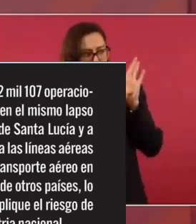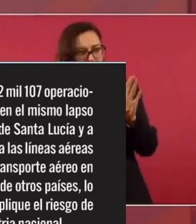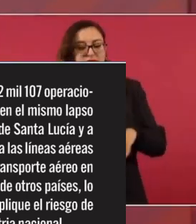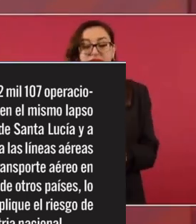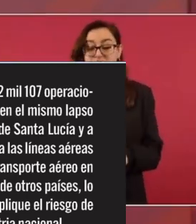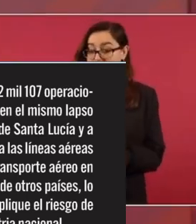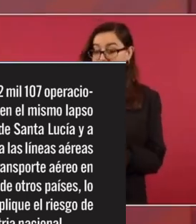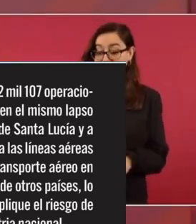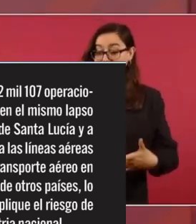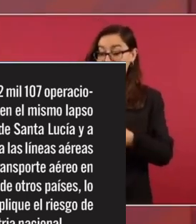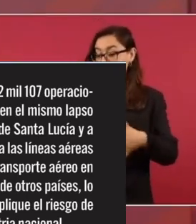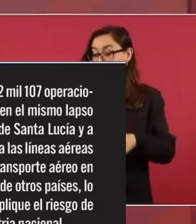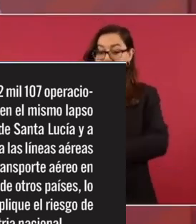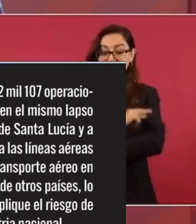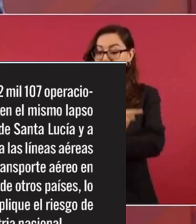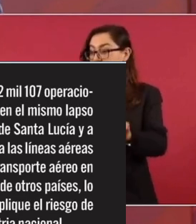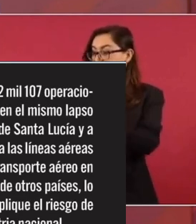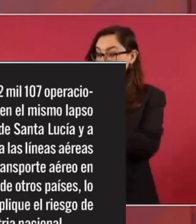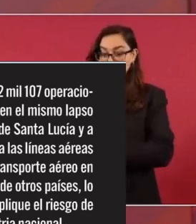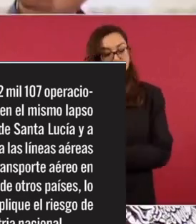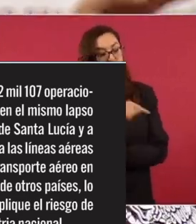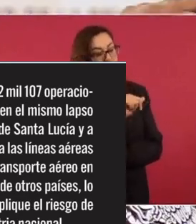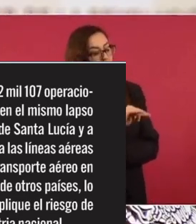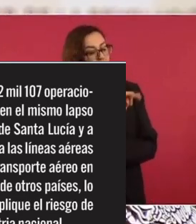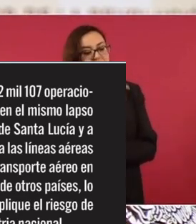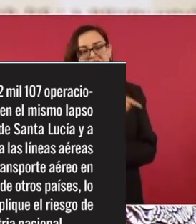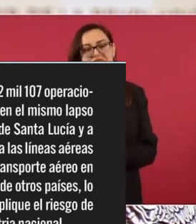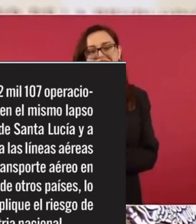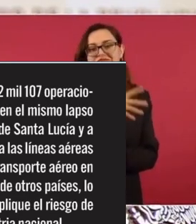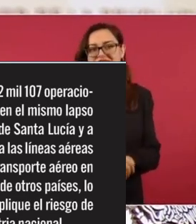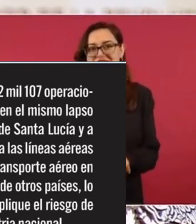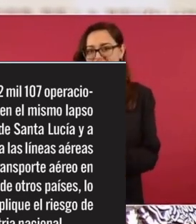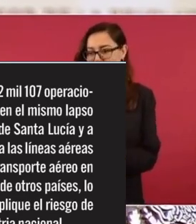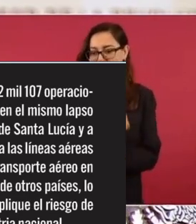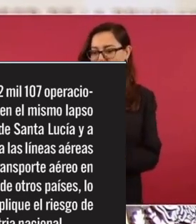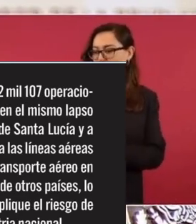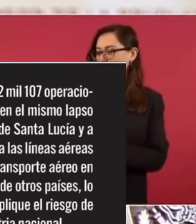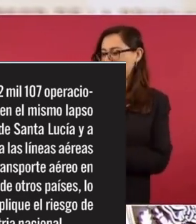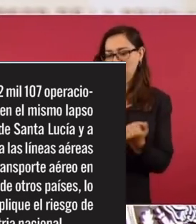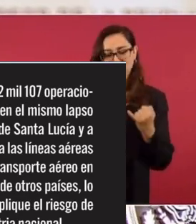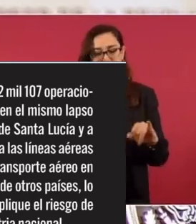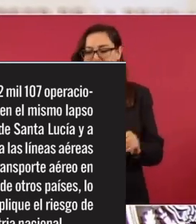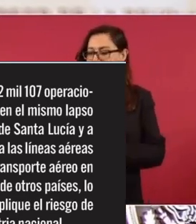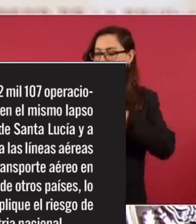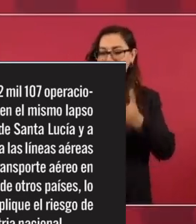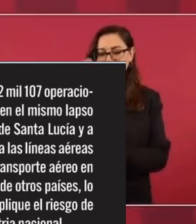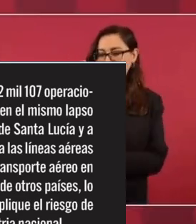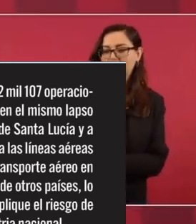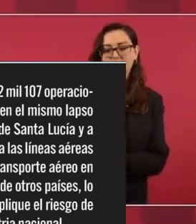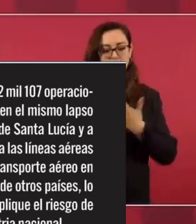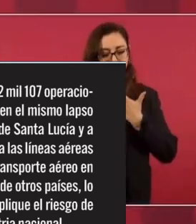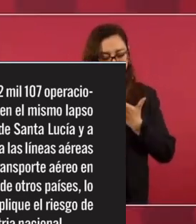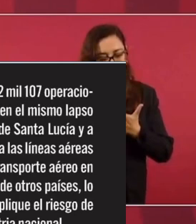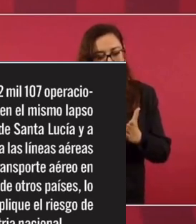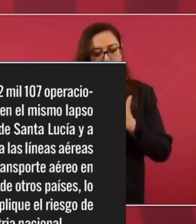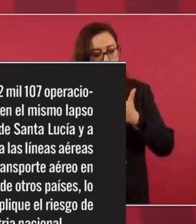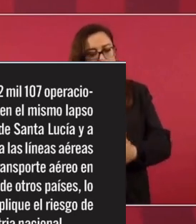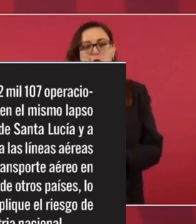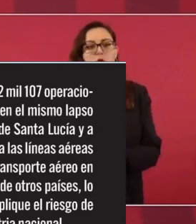pasó el tiempo, ya pues todo